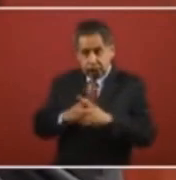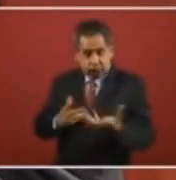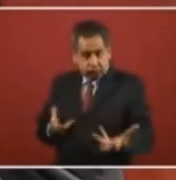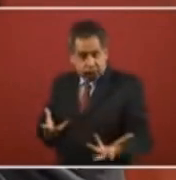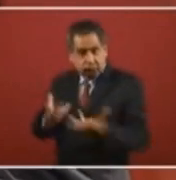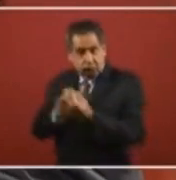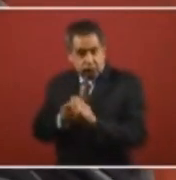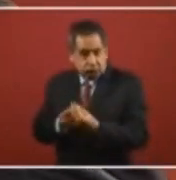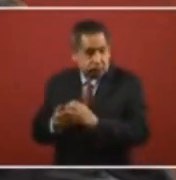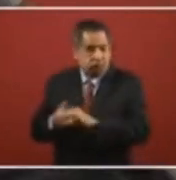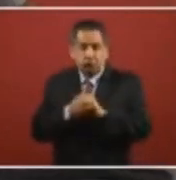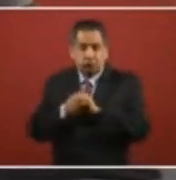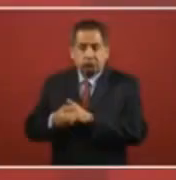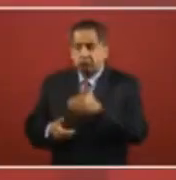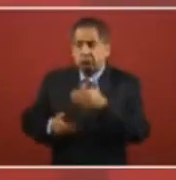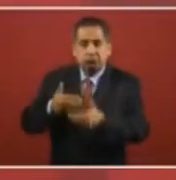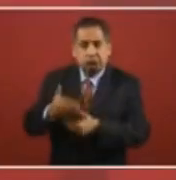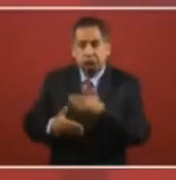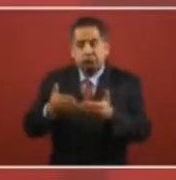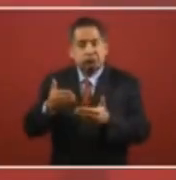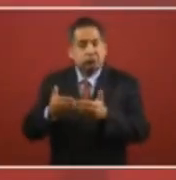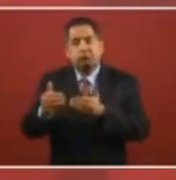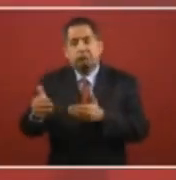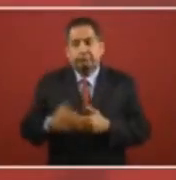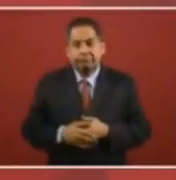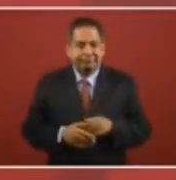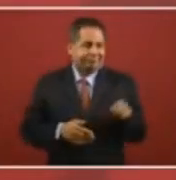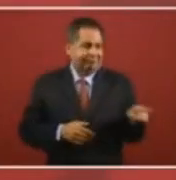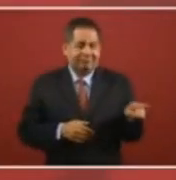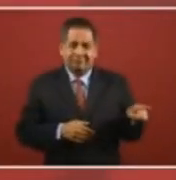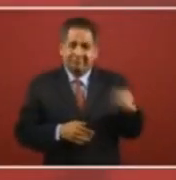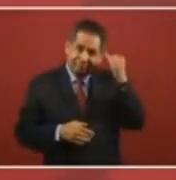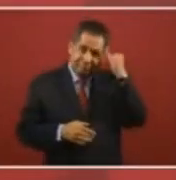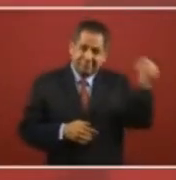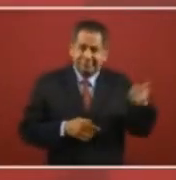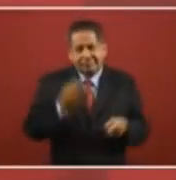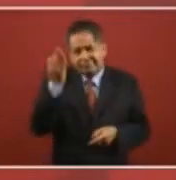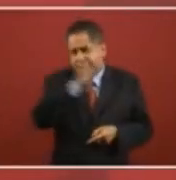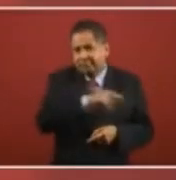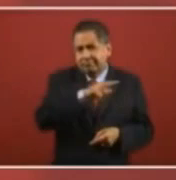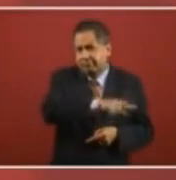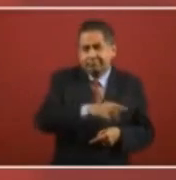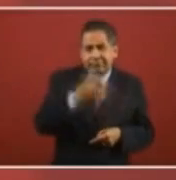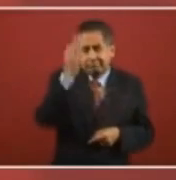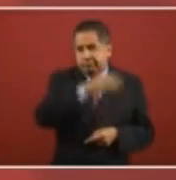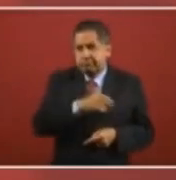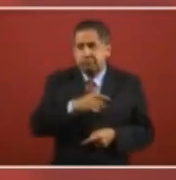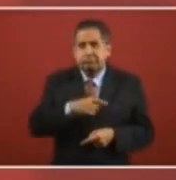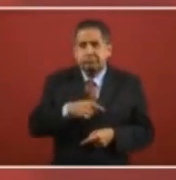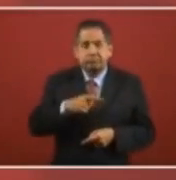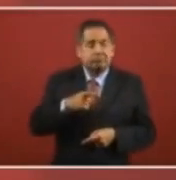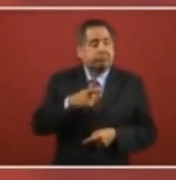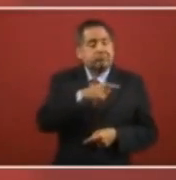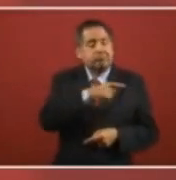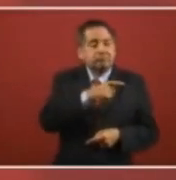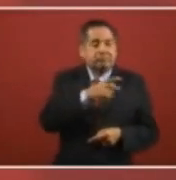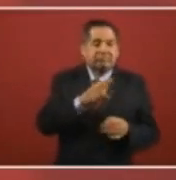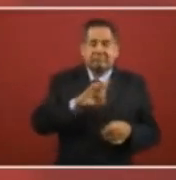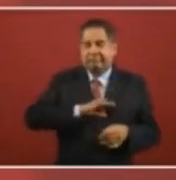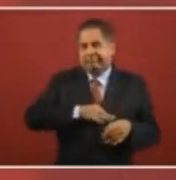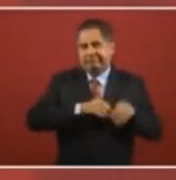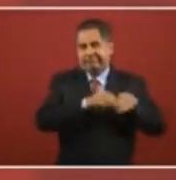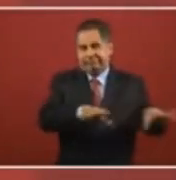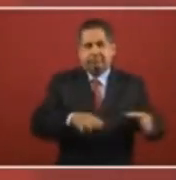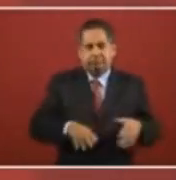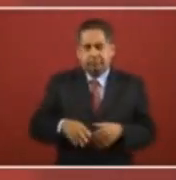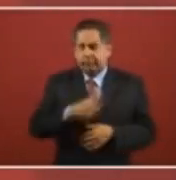humanidad. Es totalmente falsa la ideología de estas personas, es falsa y es tóxica. Pero alguien